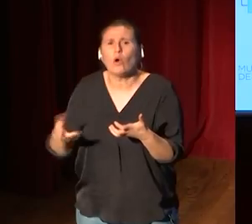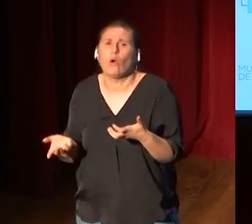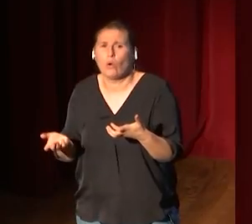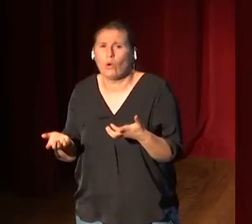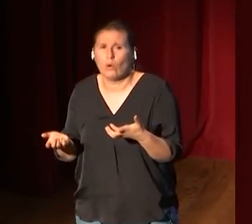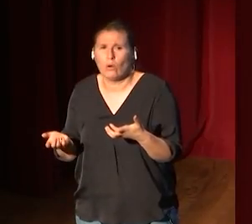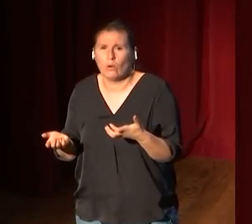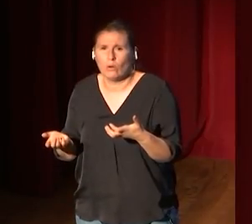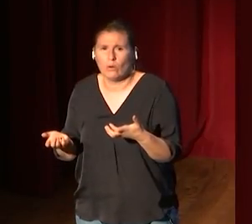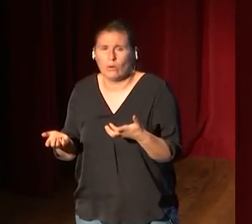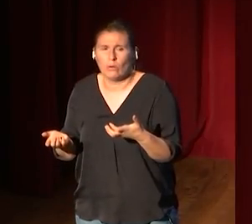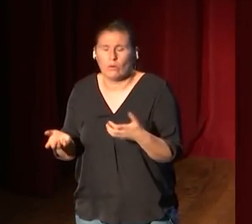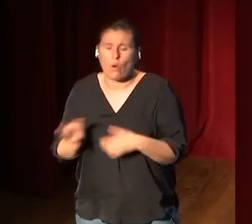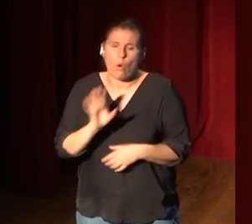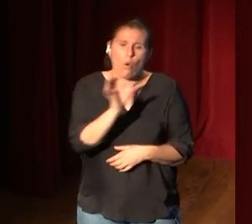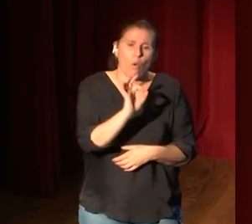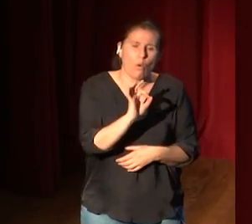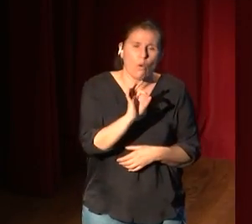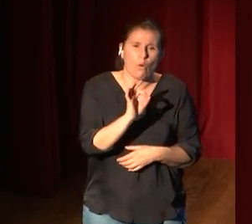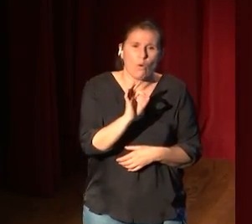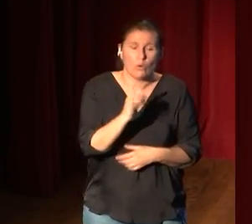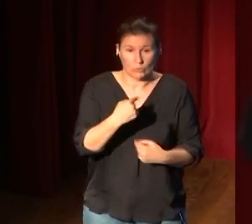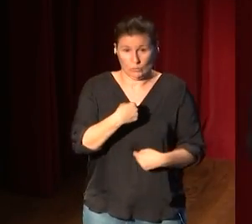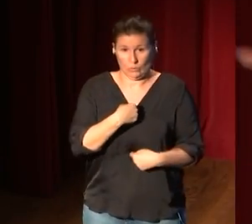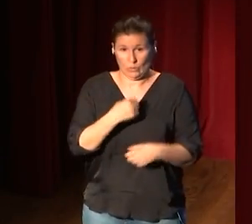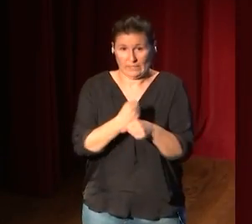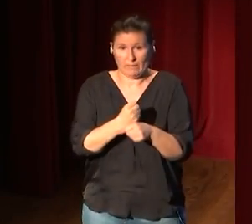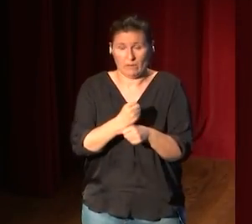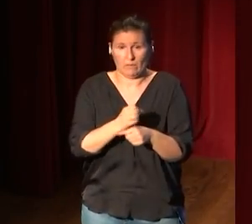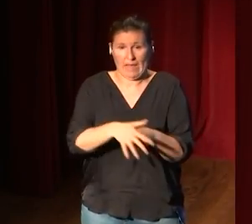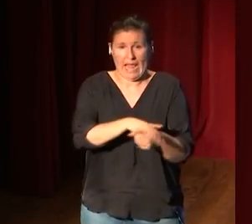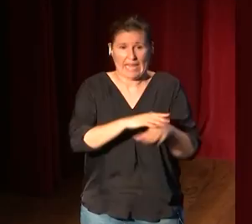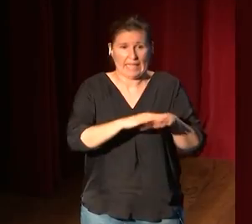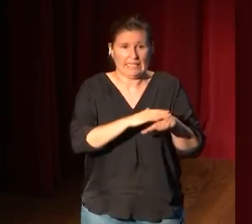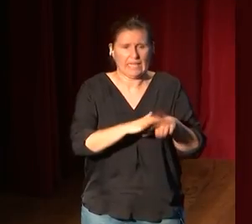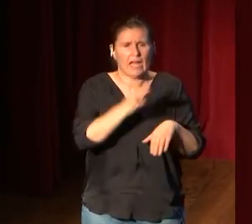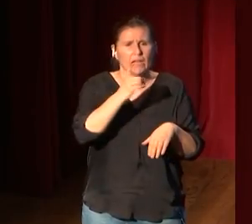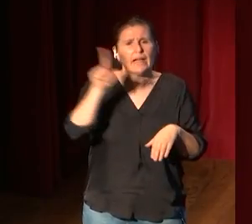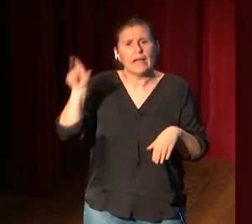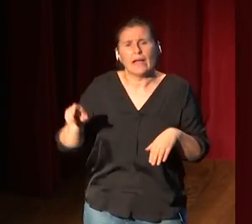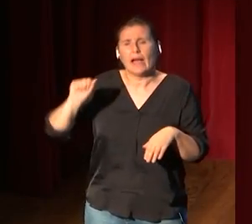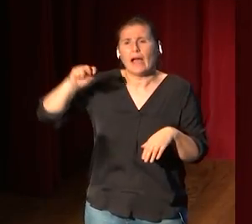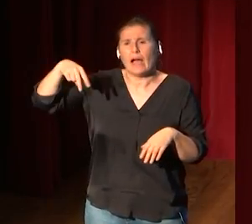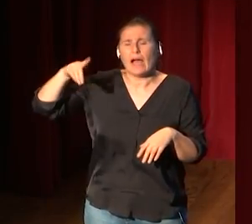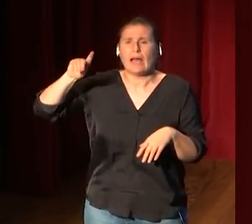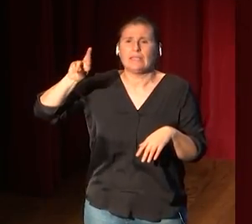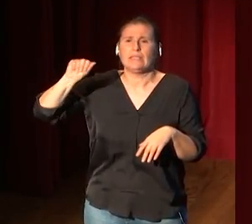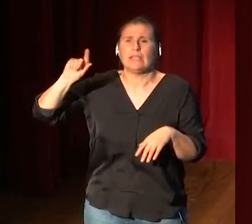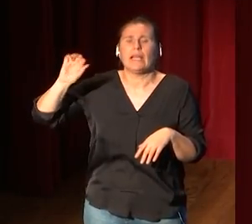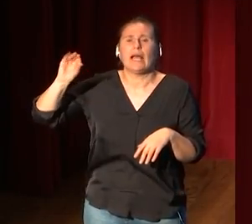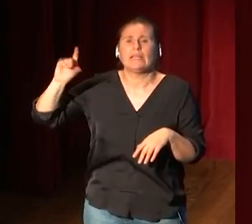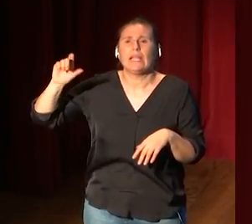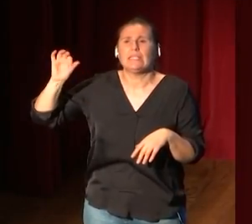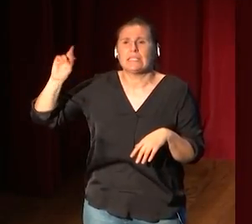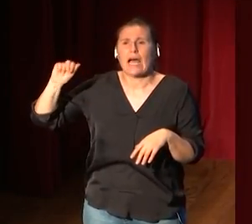¿por qué? ¿o es que yo que trabajo en digital no sé quién es Andrea del Sarto? ¿cuál es el